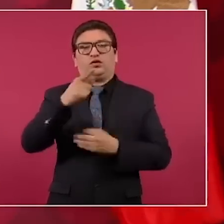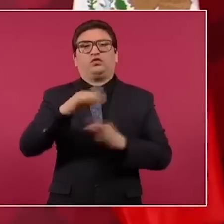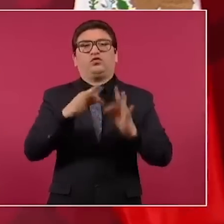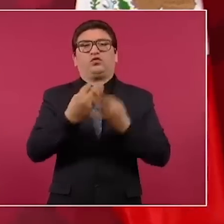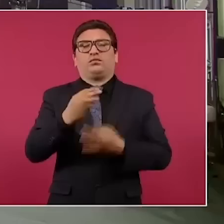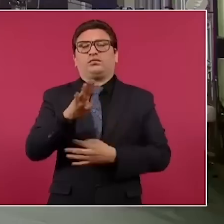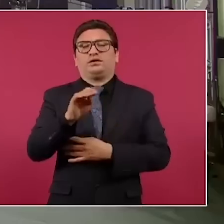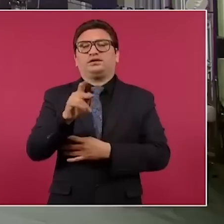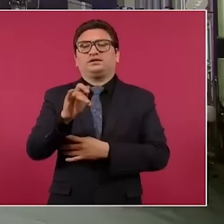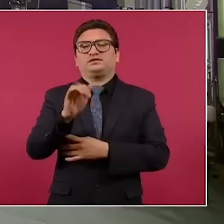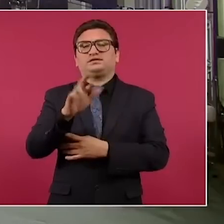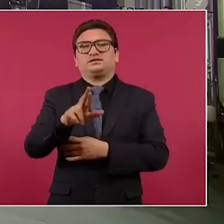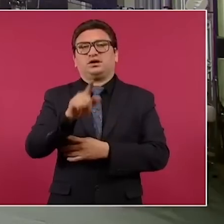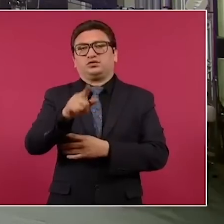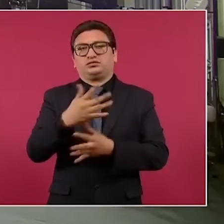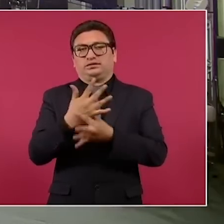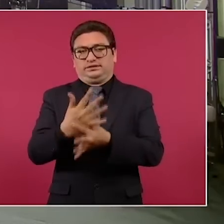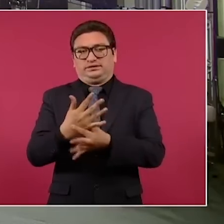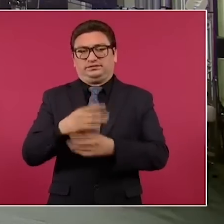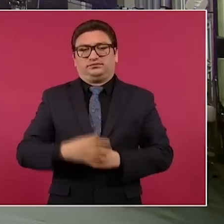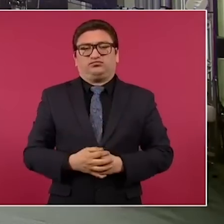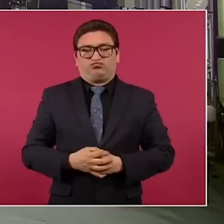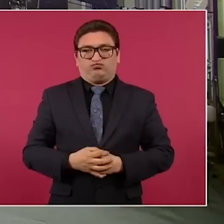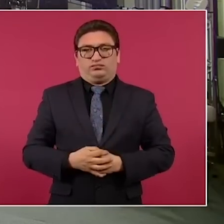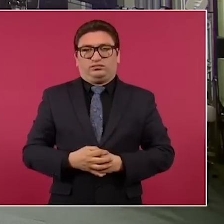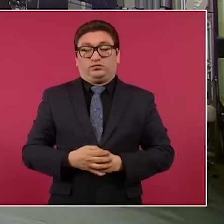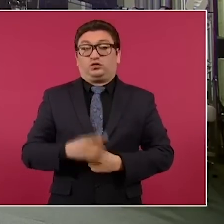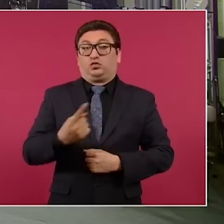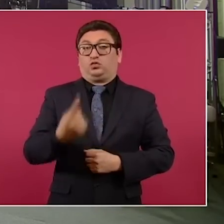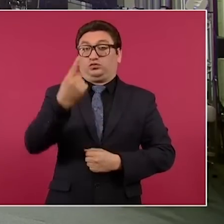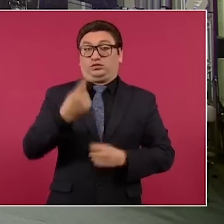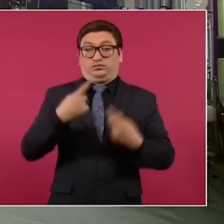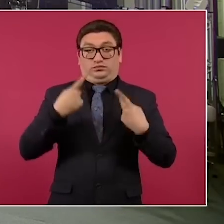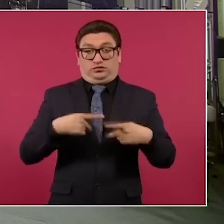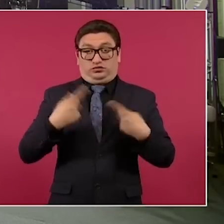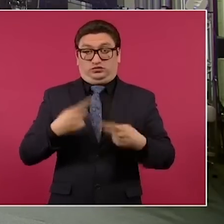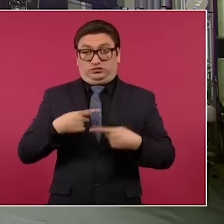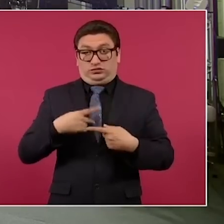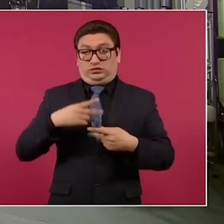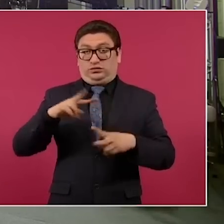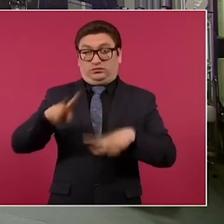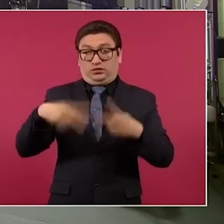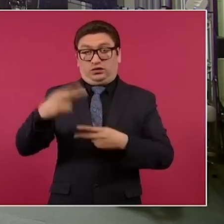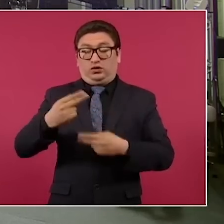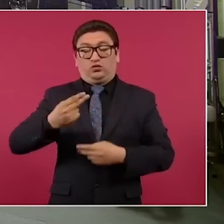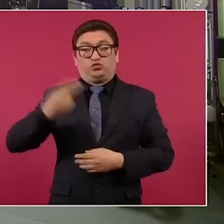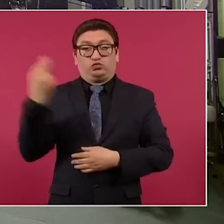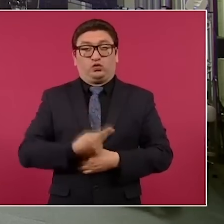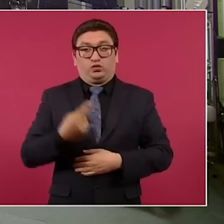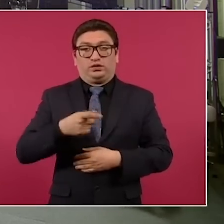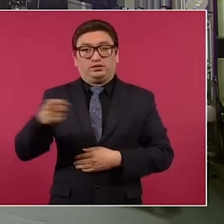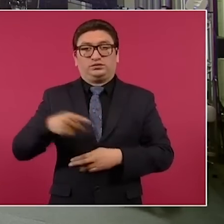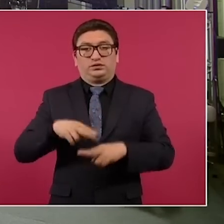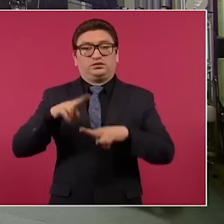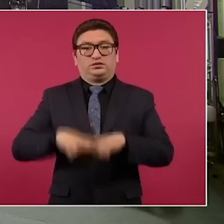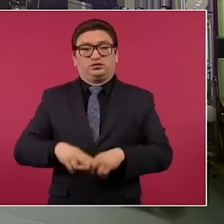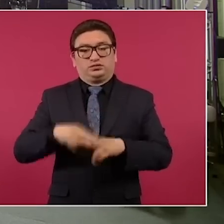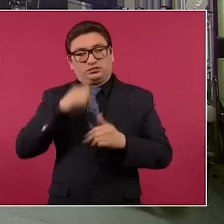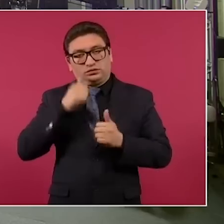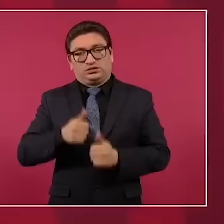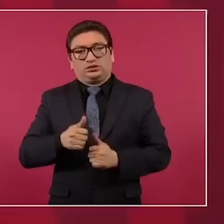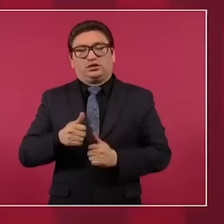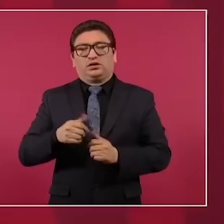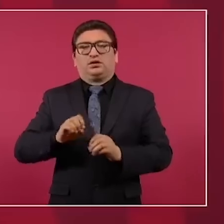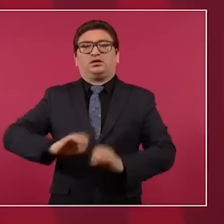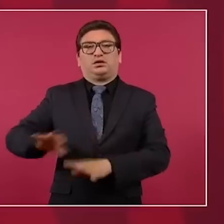bienestar que usted comenta, digamos, un ciudadano llegará a urgencias, no estará en una silla de asistido, no va a estar